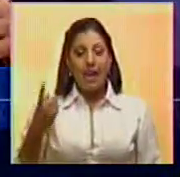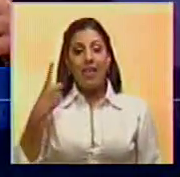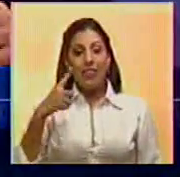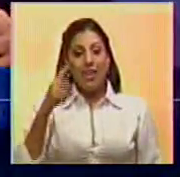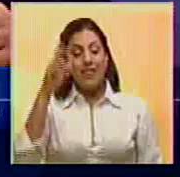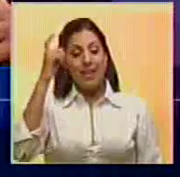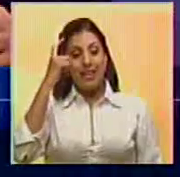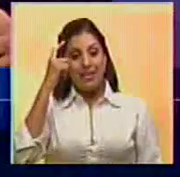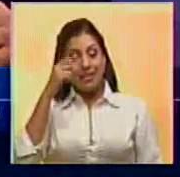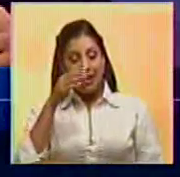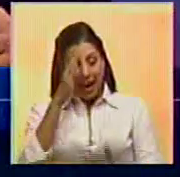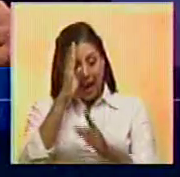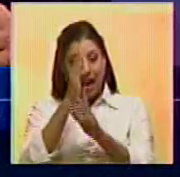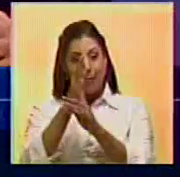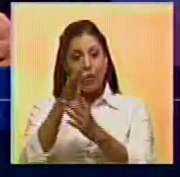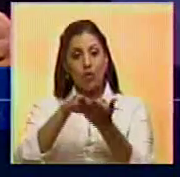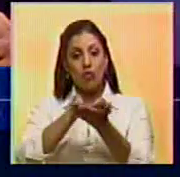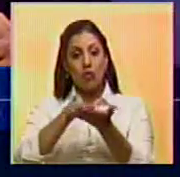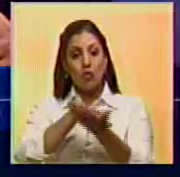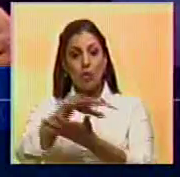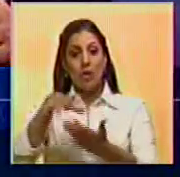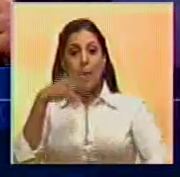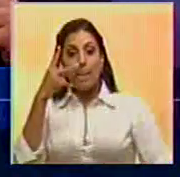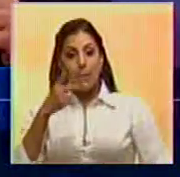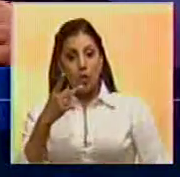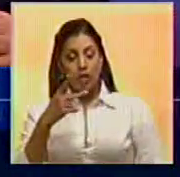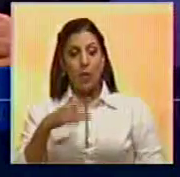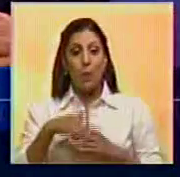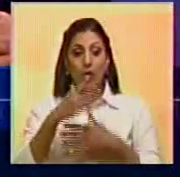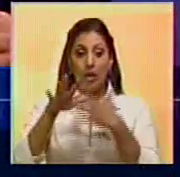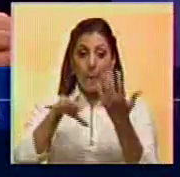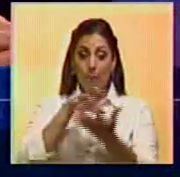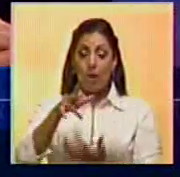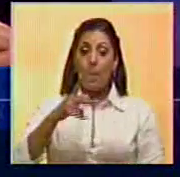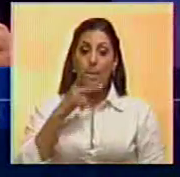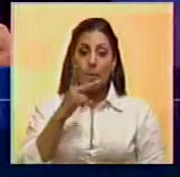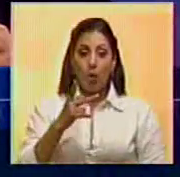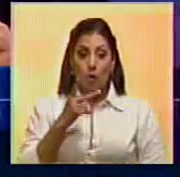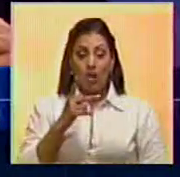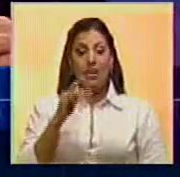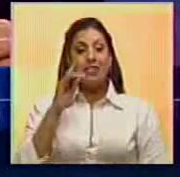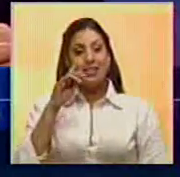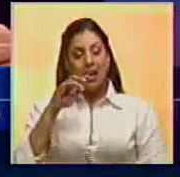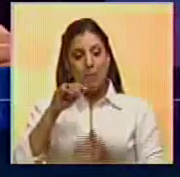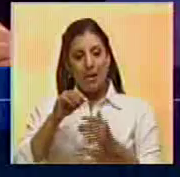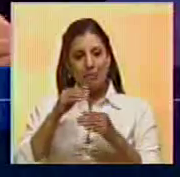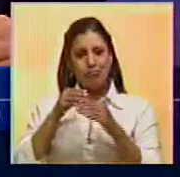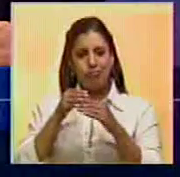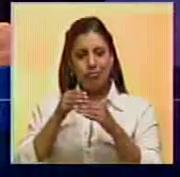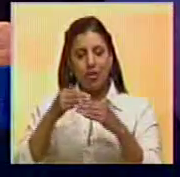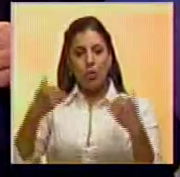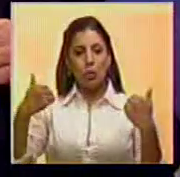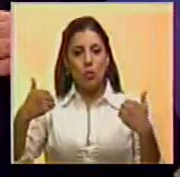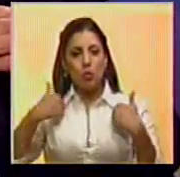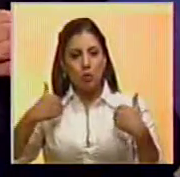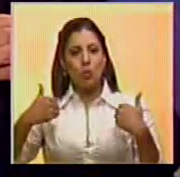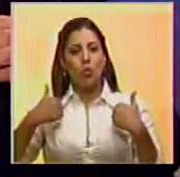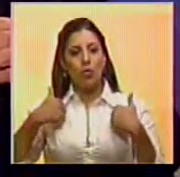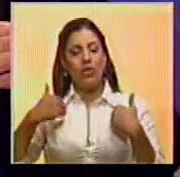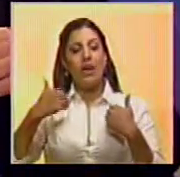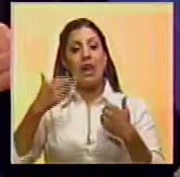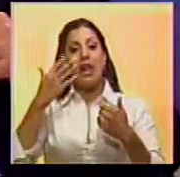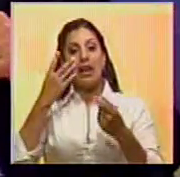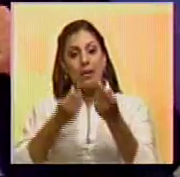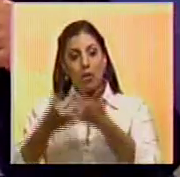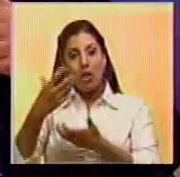vías de solución para la crisis política, porque la crisis política es la piedra de tranca que está afectando la